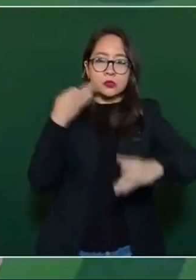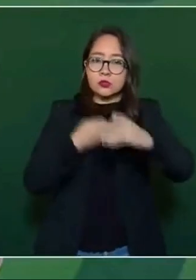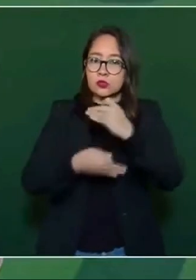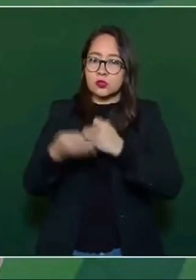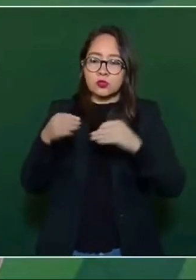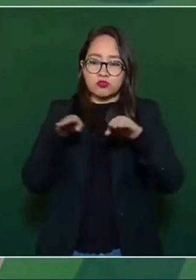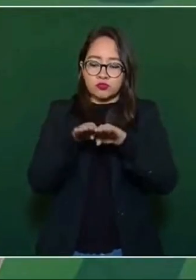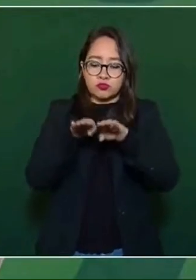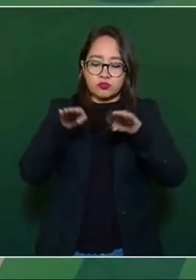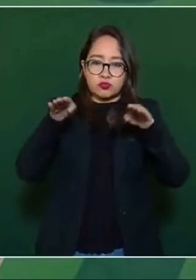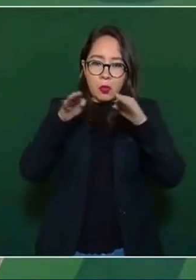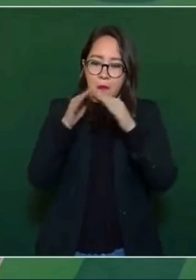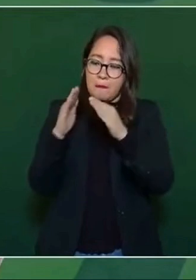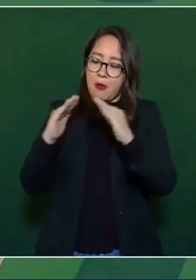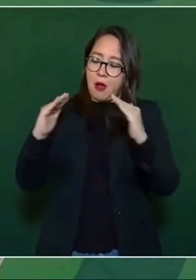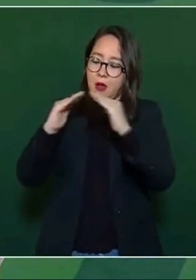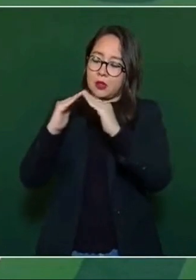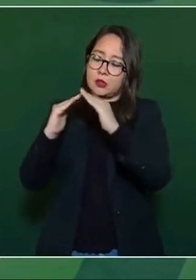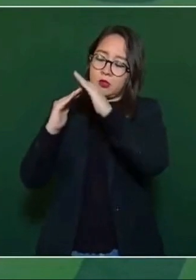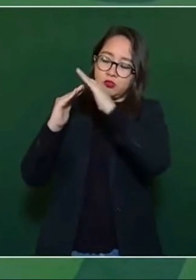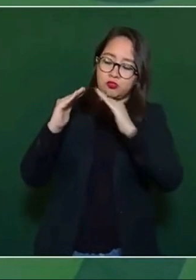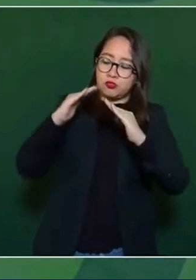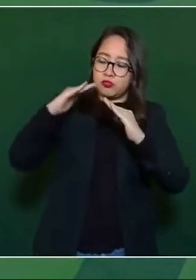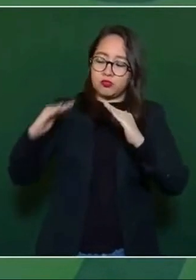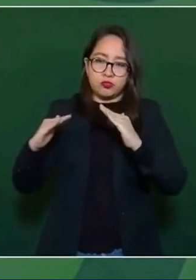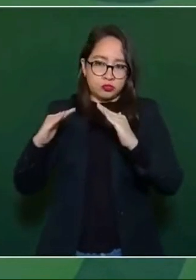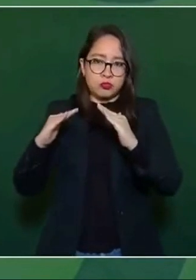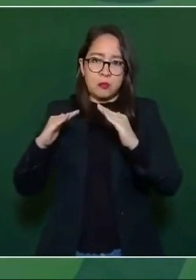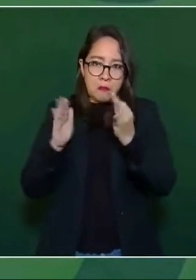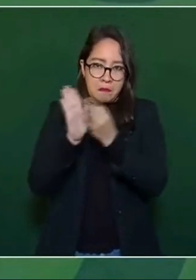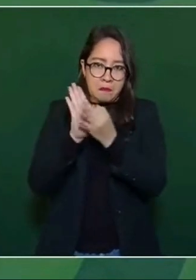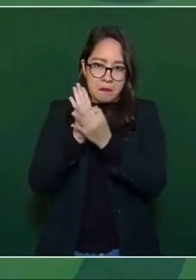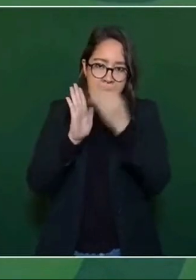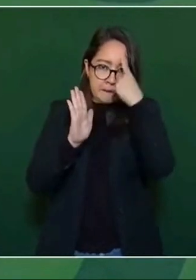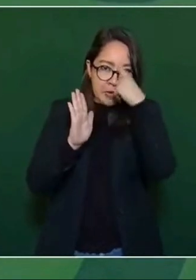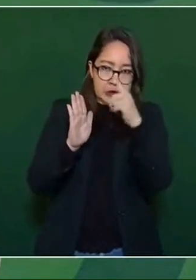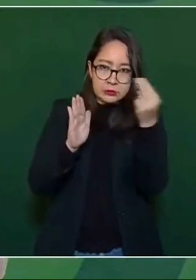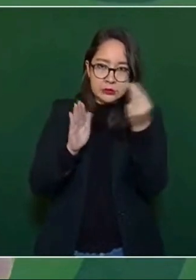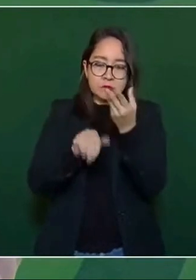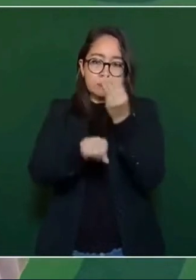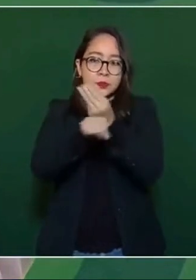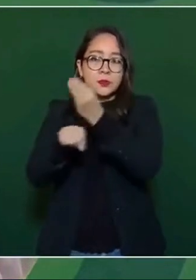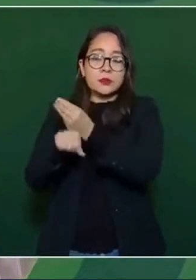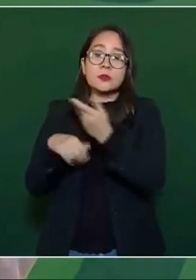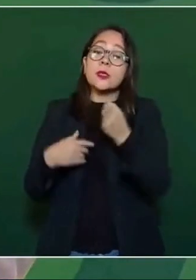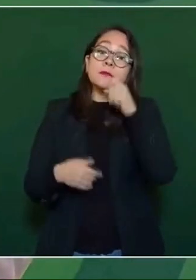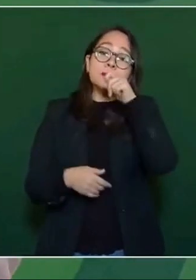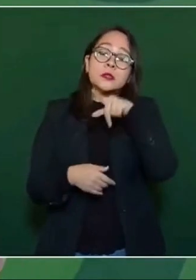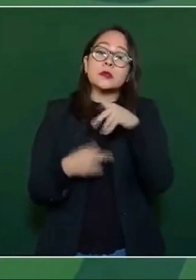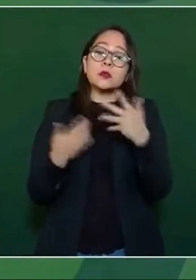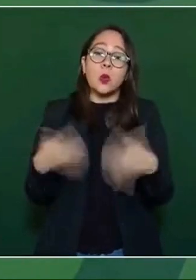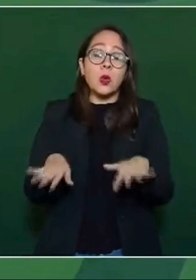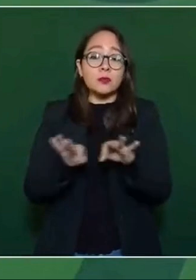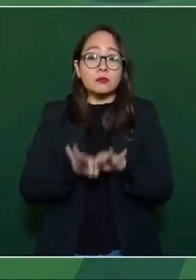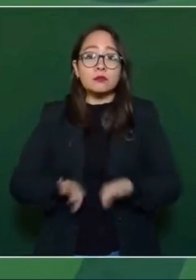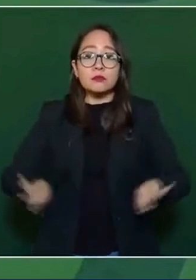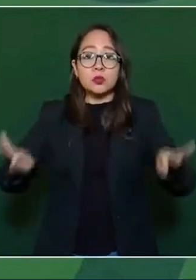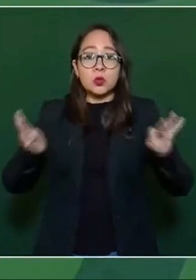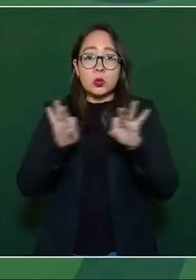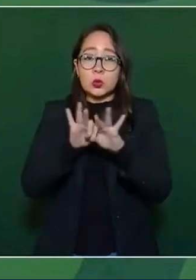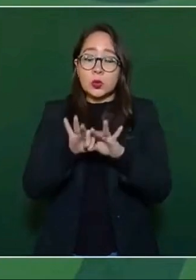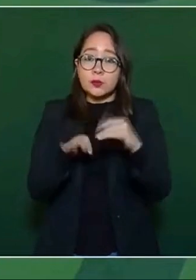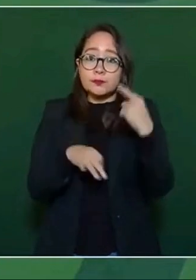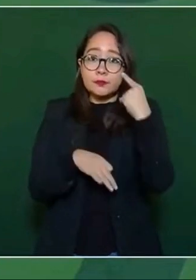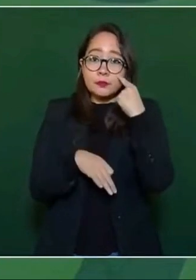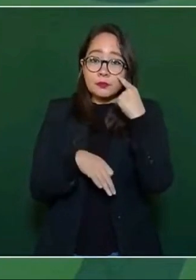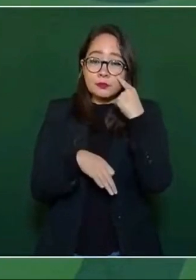necesiten. Y también es importante lo que